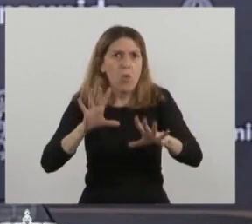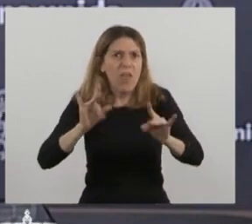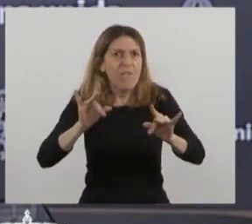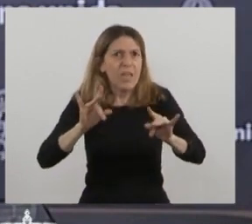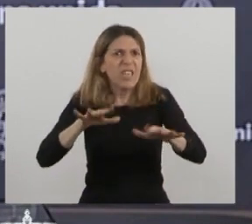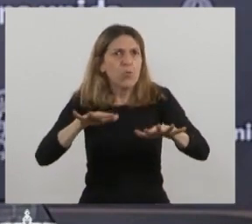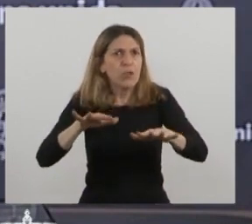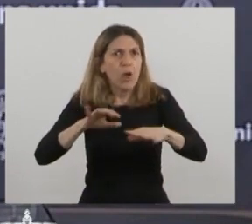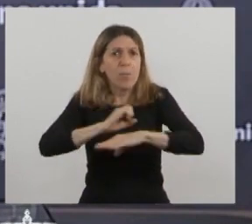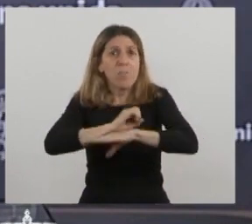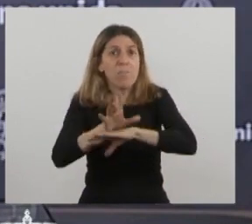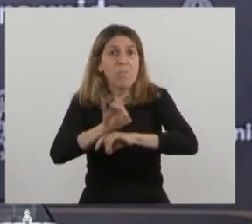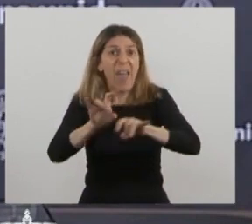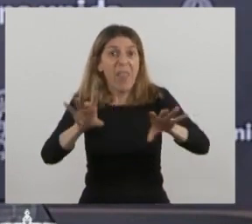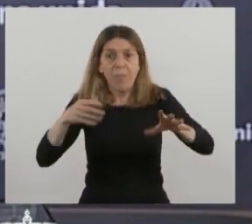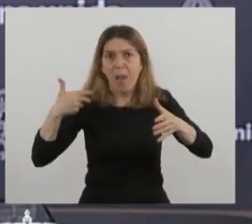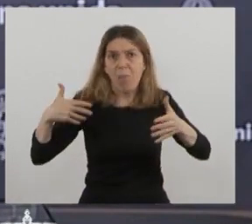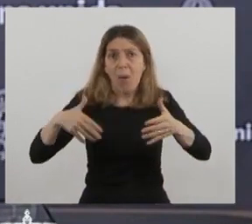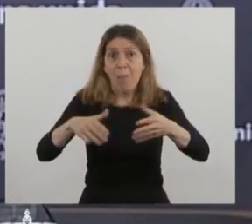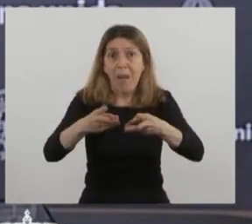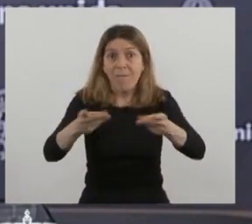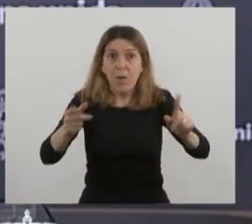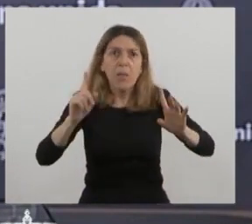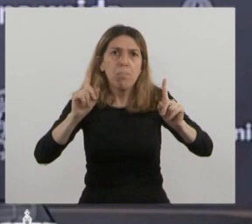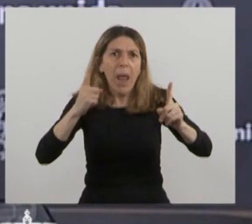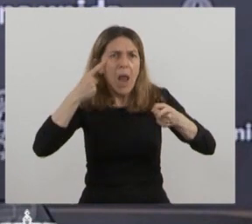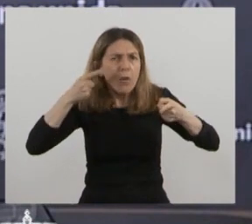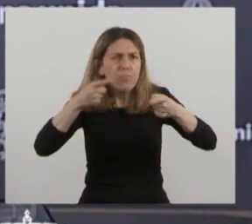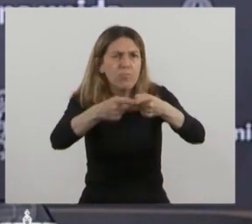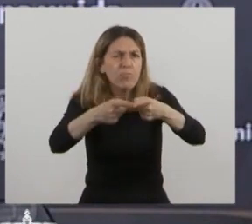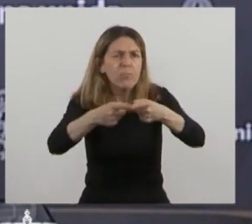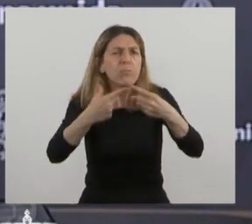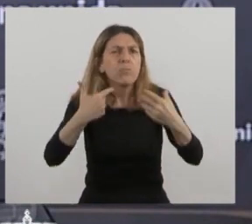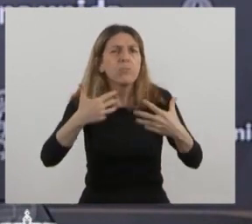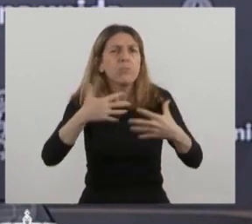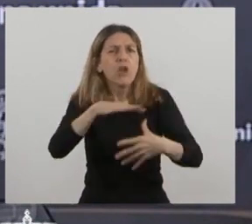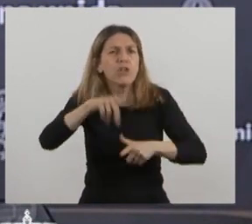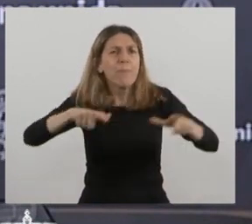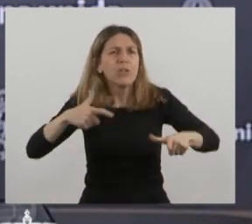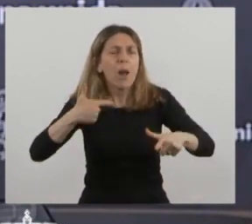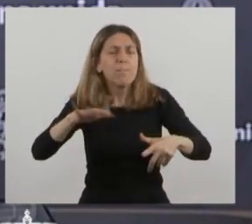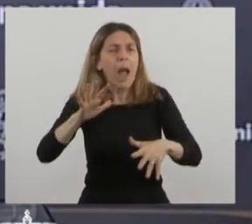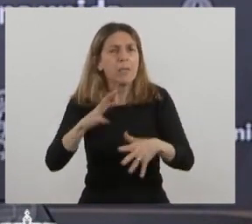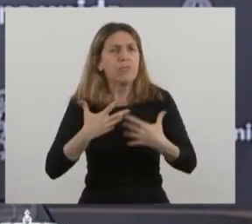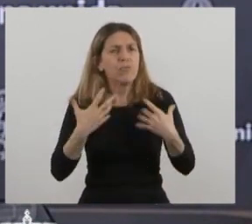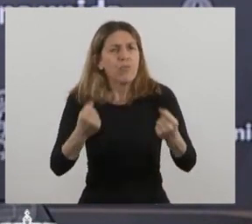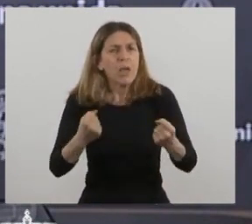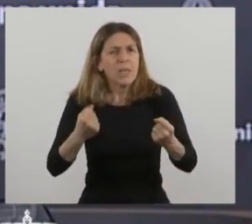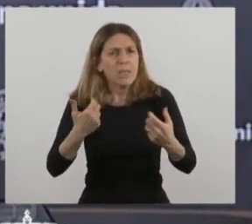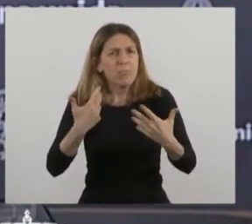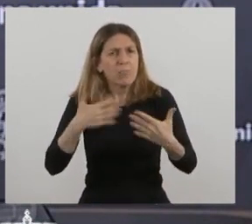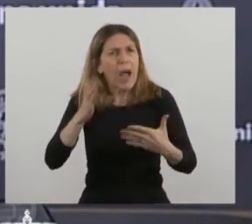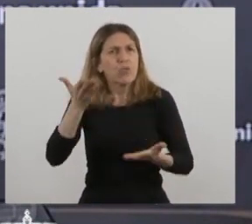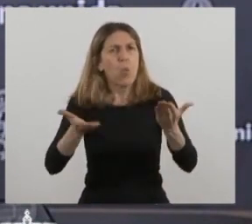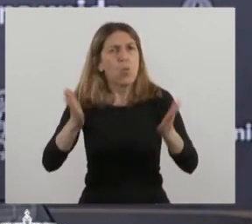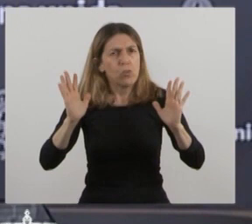pero frente también a los desafíos de una reconstrucción más justa y más resiliente. Lo hacemos habiendo